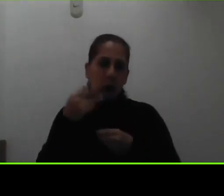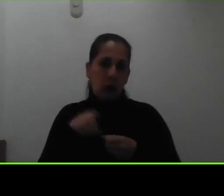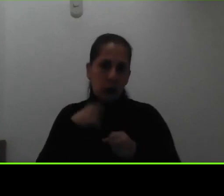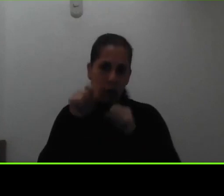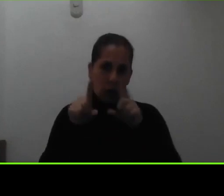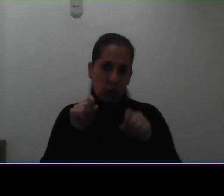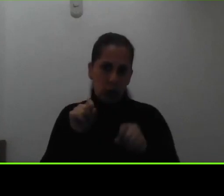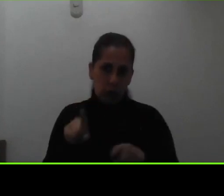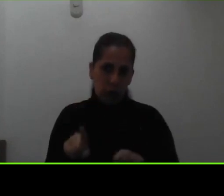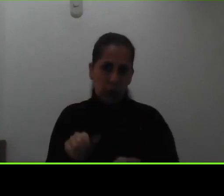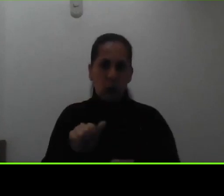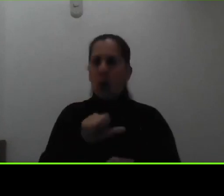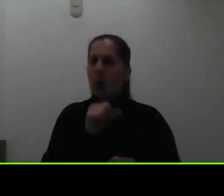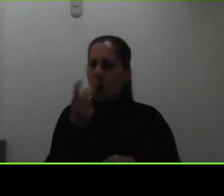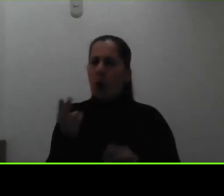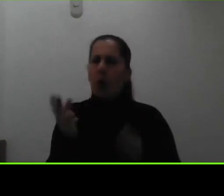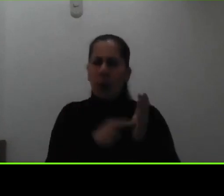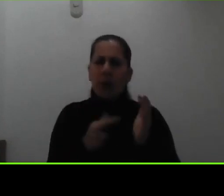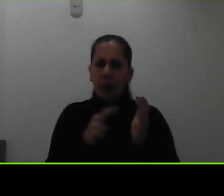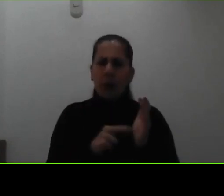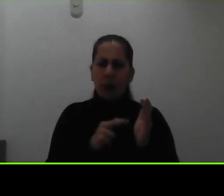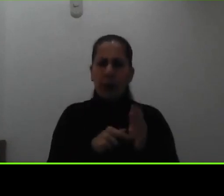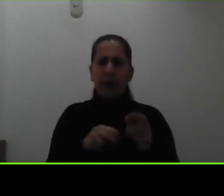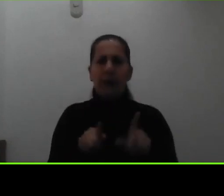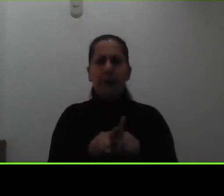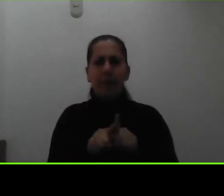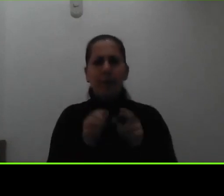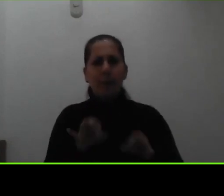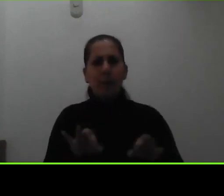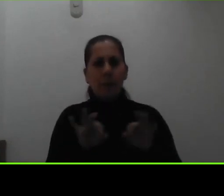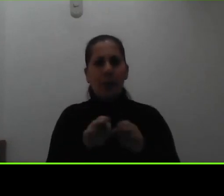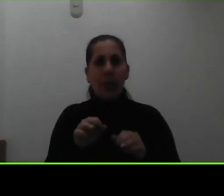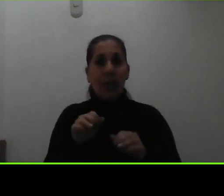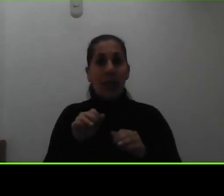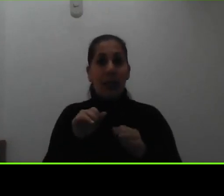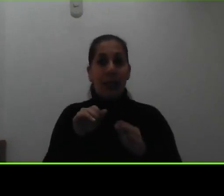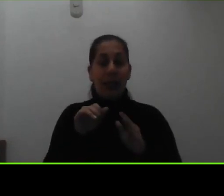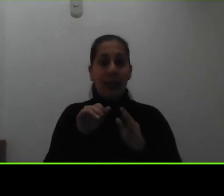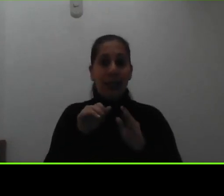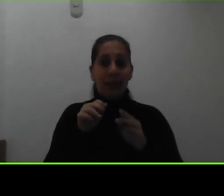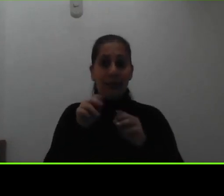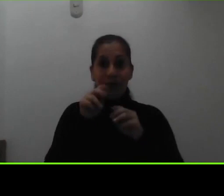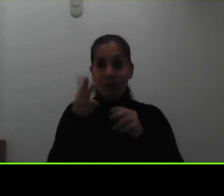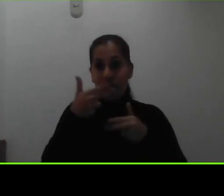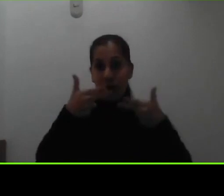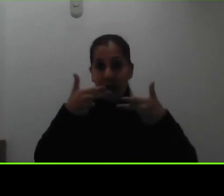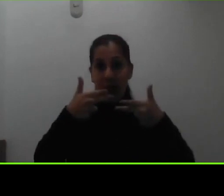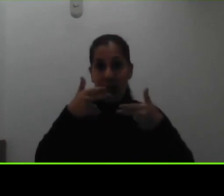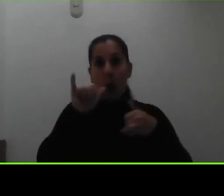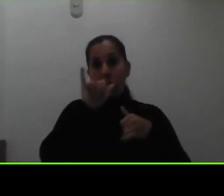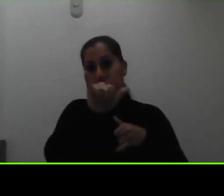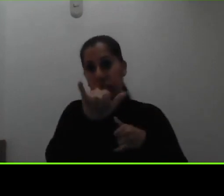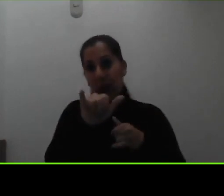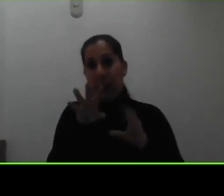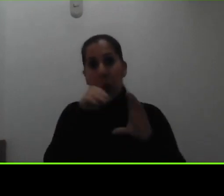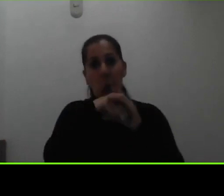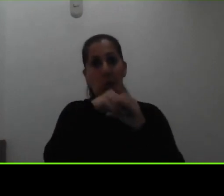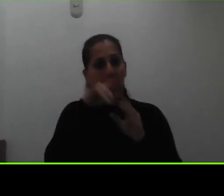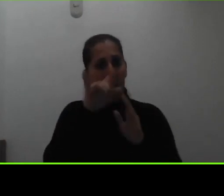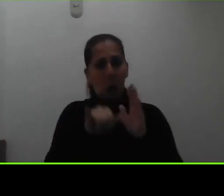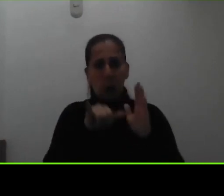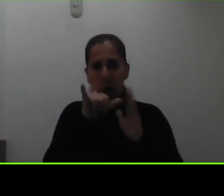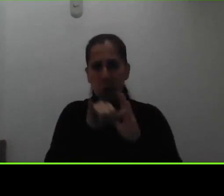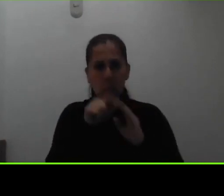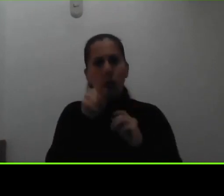de forma muy recurrente algo importante también es que el video va a quedar guardado ustedes pueden consultarlo y repasarlo nuevamente